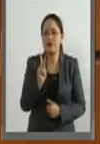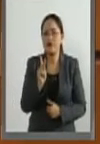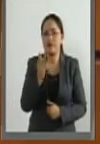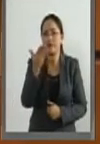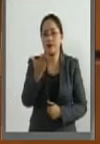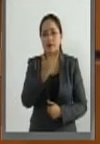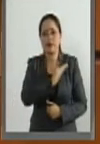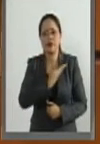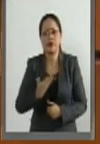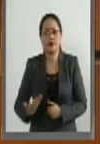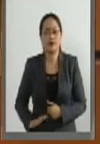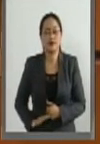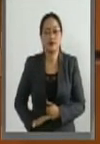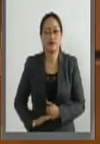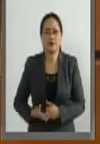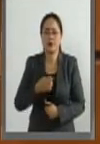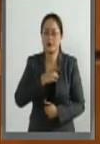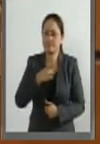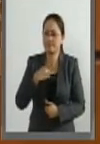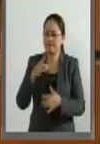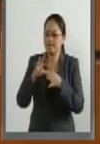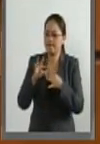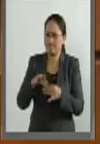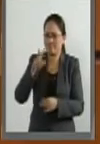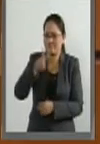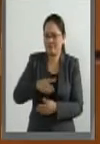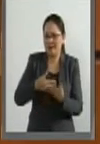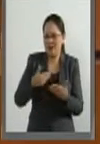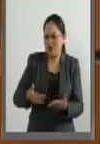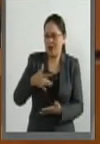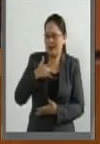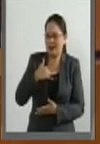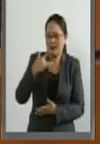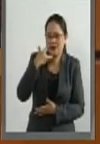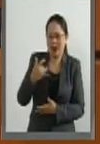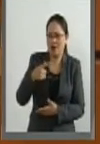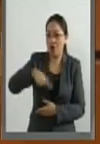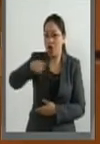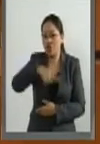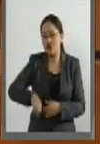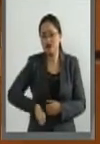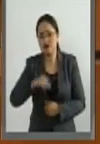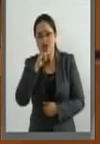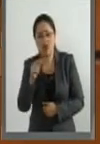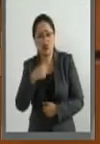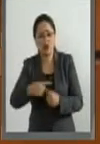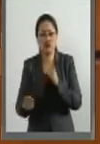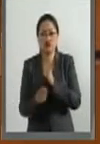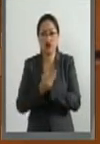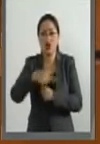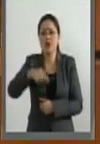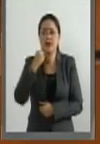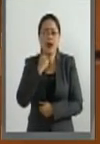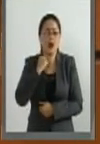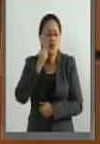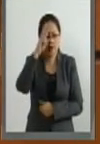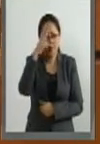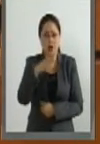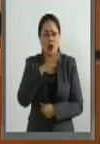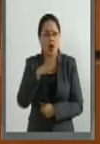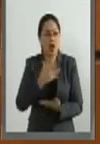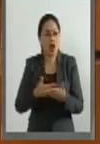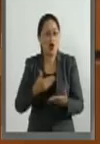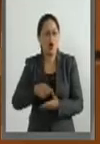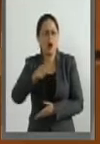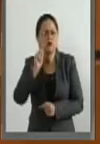presidente, debo decir que no me extraña la falta de interés de este Senado de la República que hoy se nota